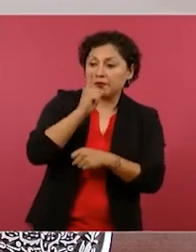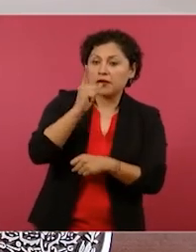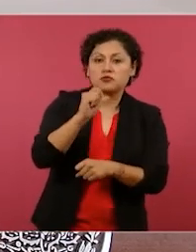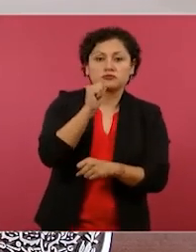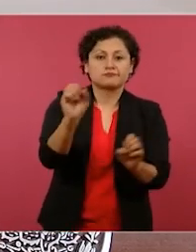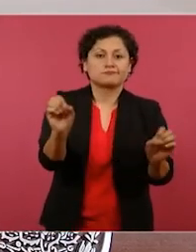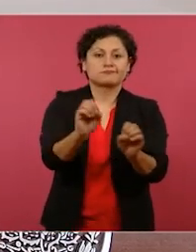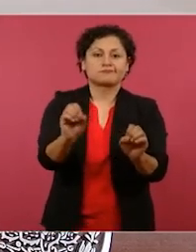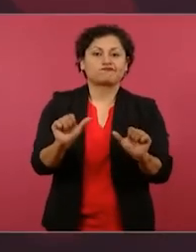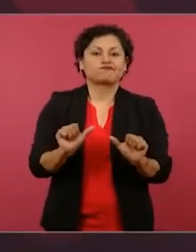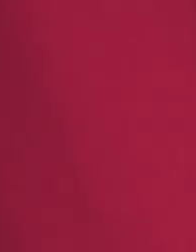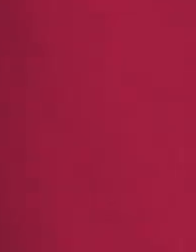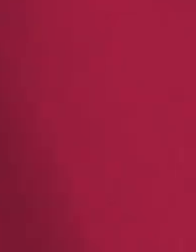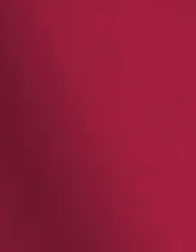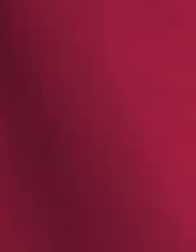de la energía eléctrica.